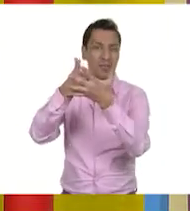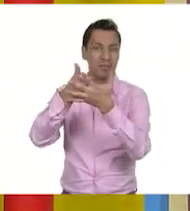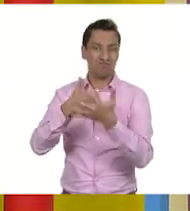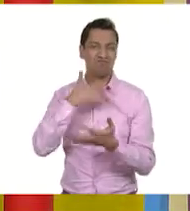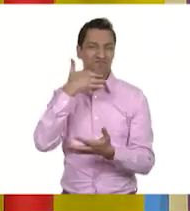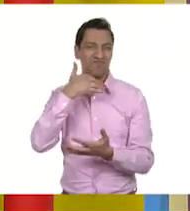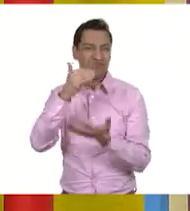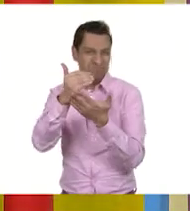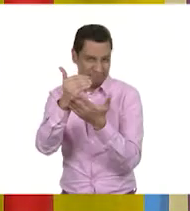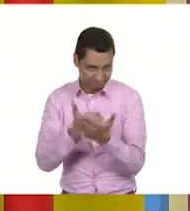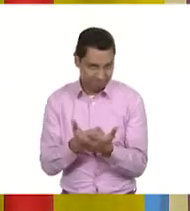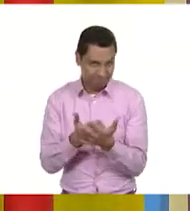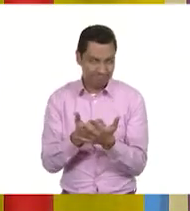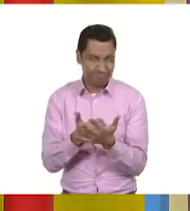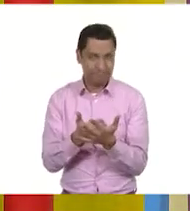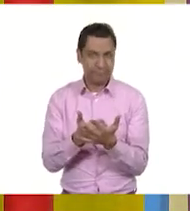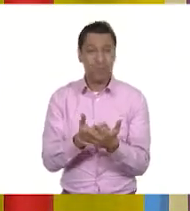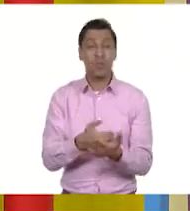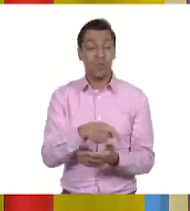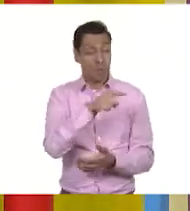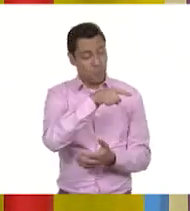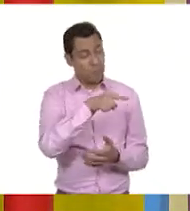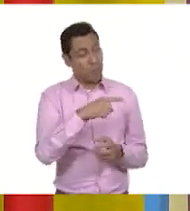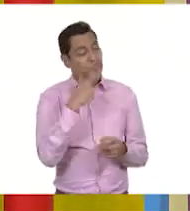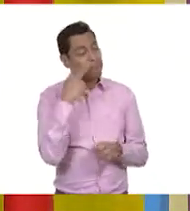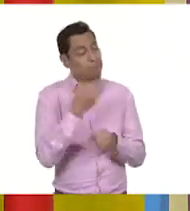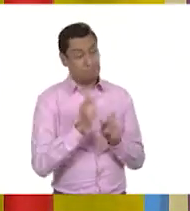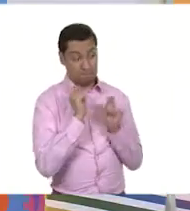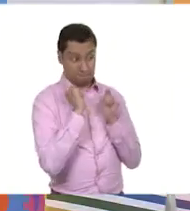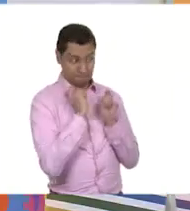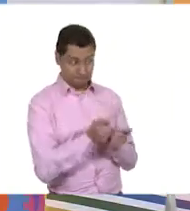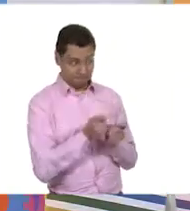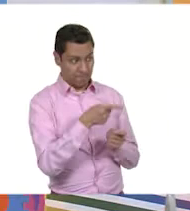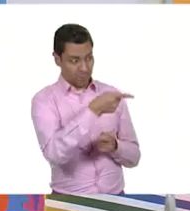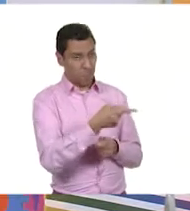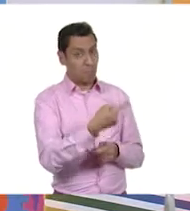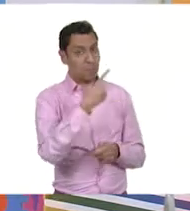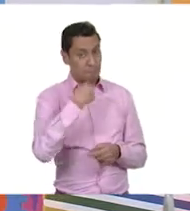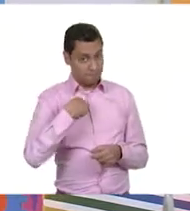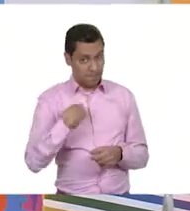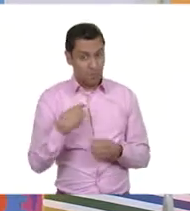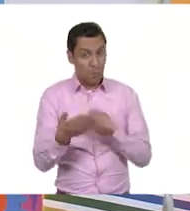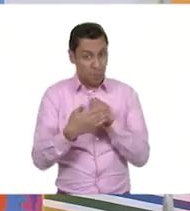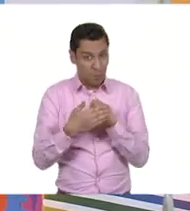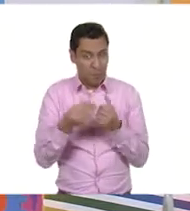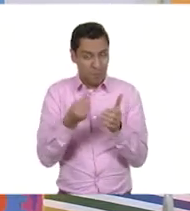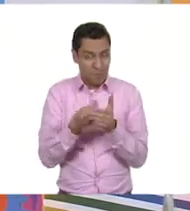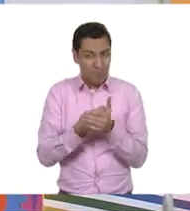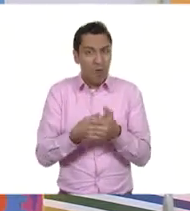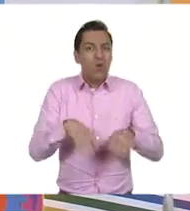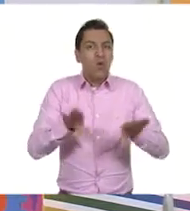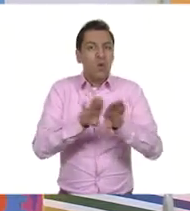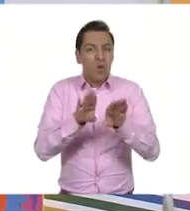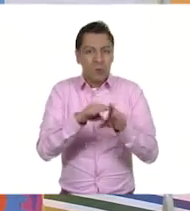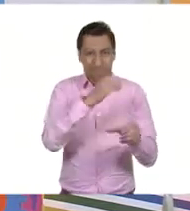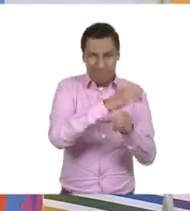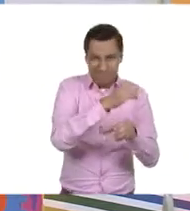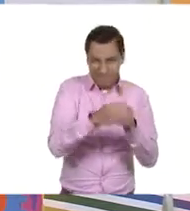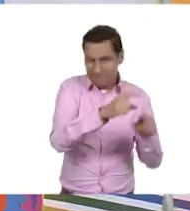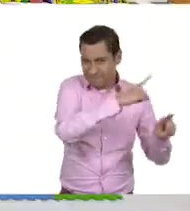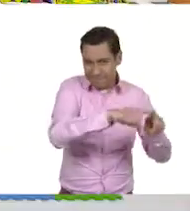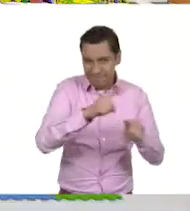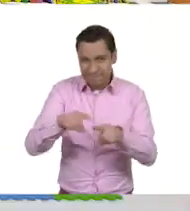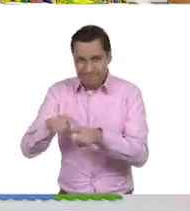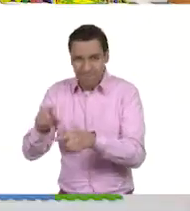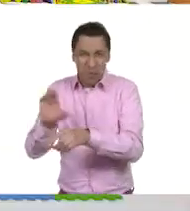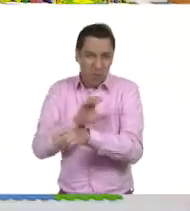con esto para que el día de la siguiente clase tú puedas decirme y vayamos viendo cómo estamos ocupando estos recursos. Porque por hoy ya se nos acabó el